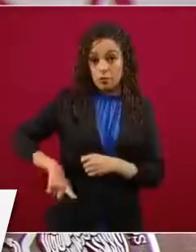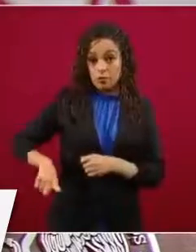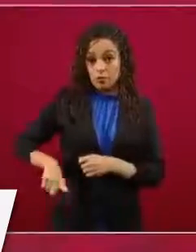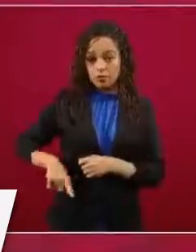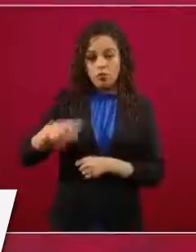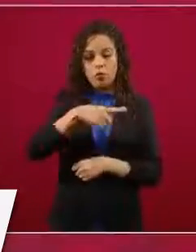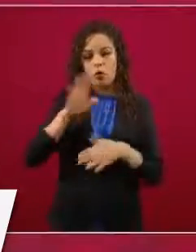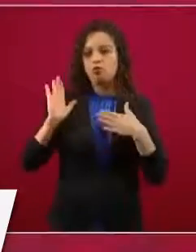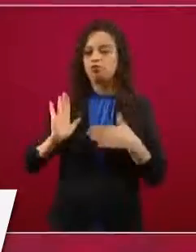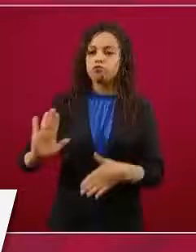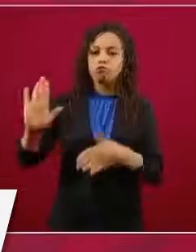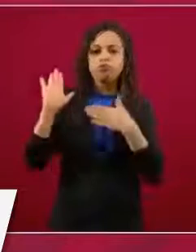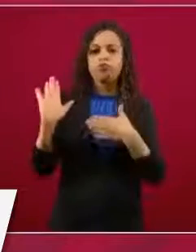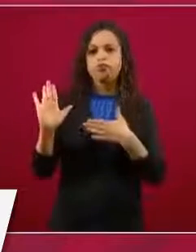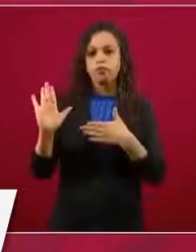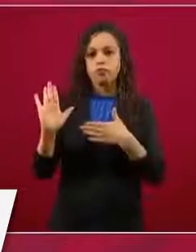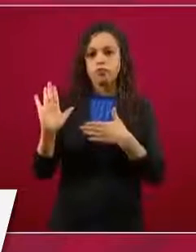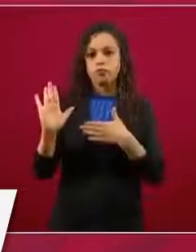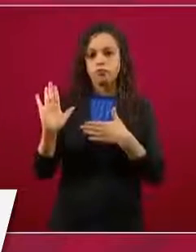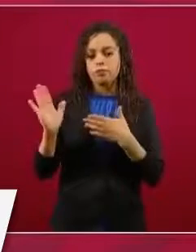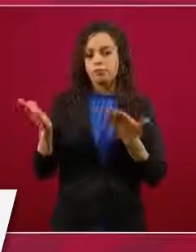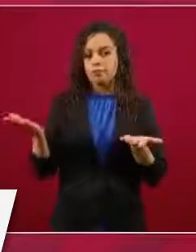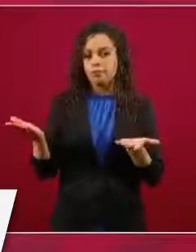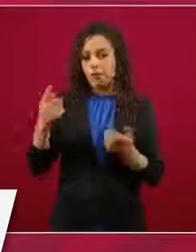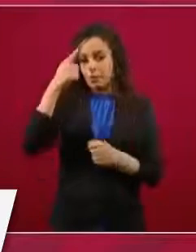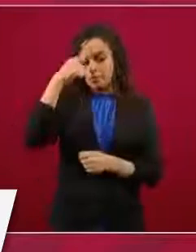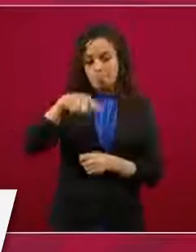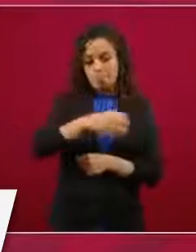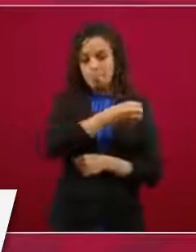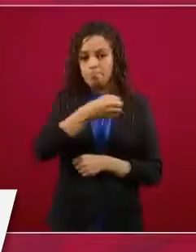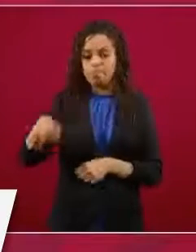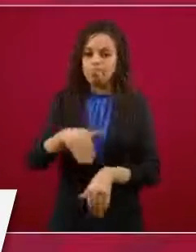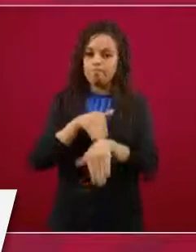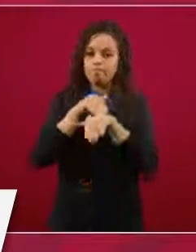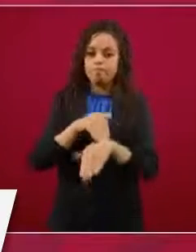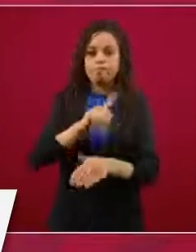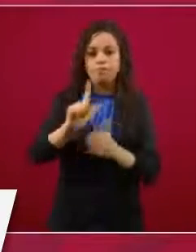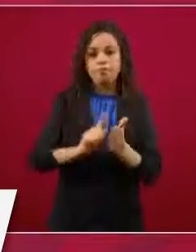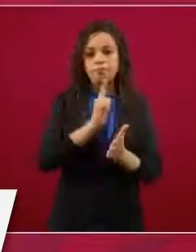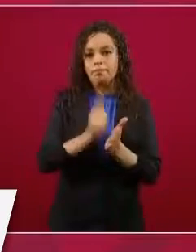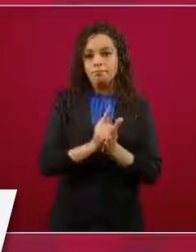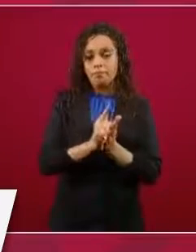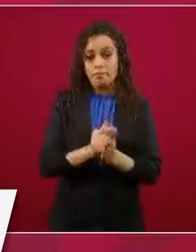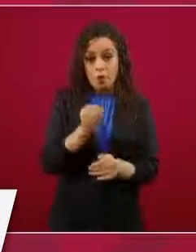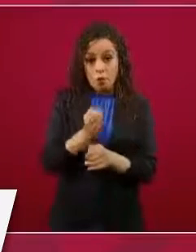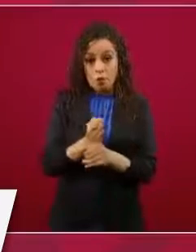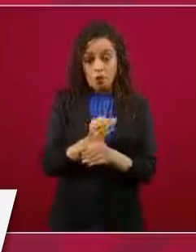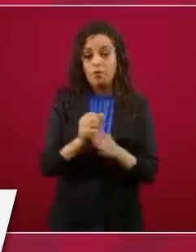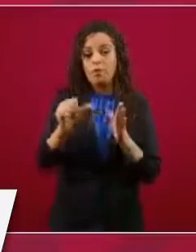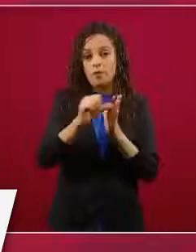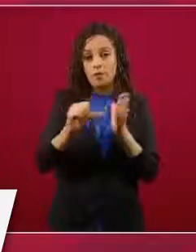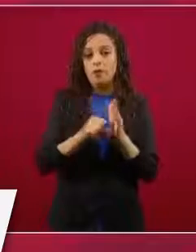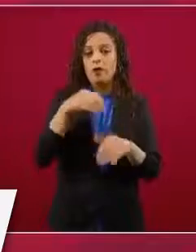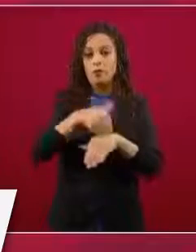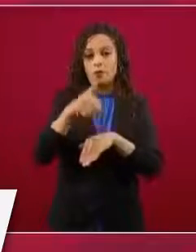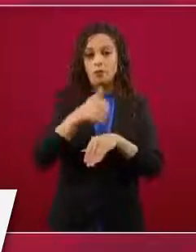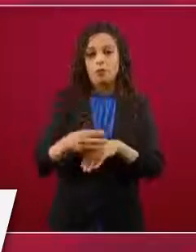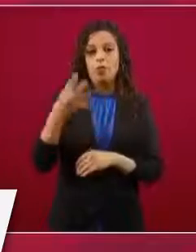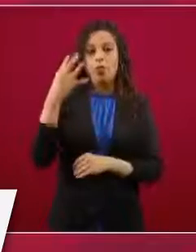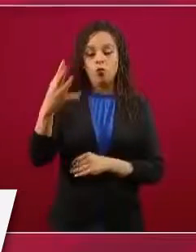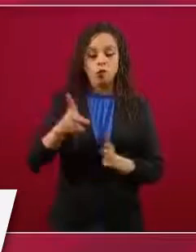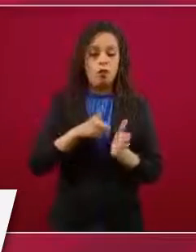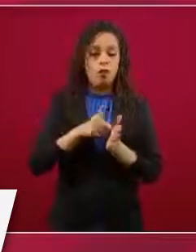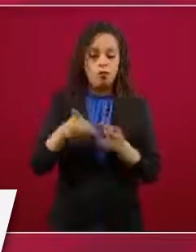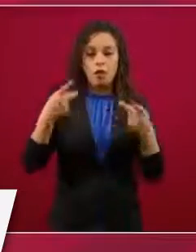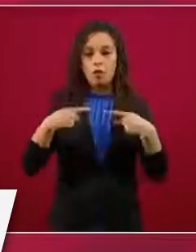guardar y hacer guardar, que se cumpla la Constitución y en ese sentido el artículo cuarto que habla del derecho a la salud